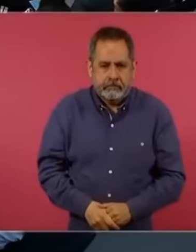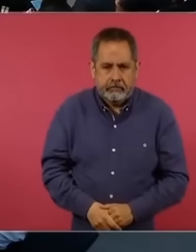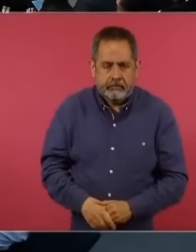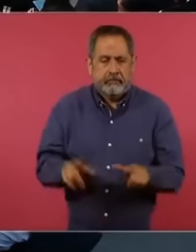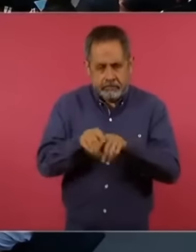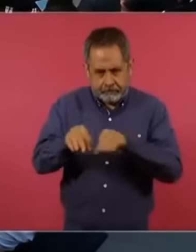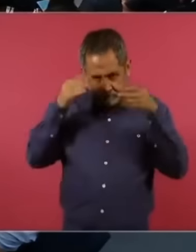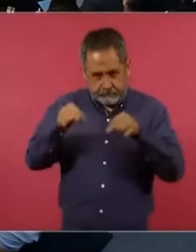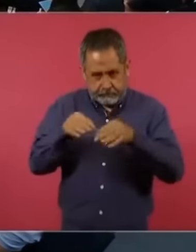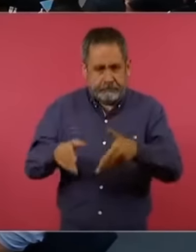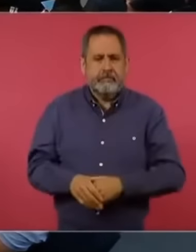Estamos trabajando en eso, ¿sí?